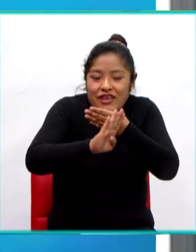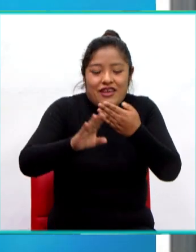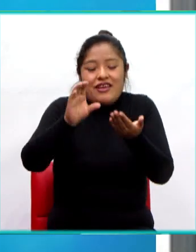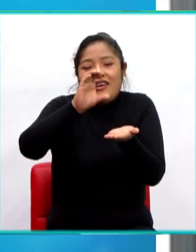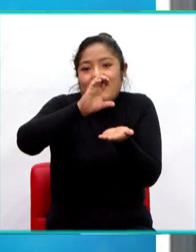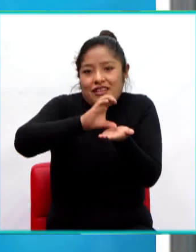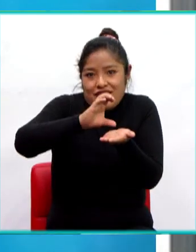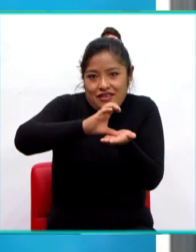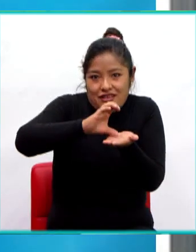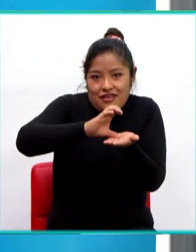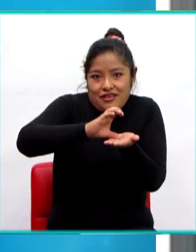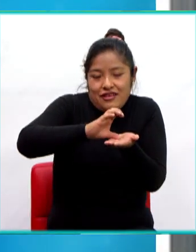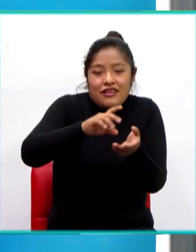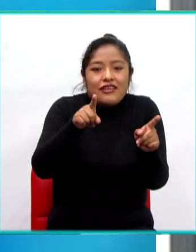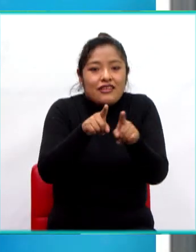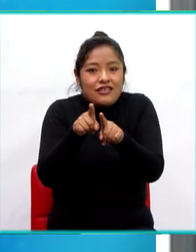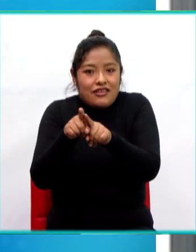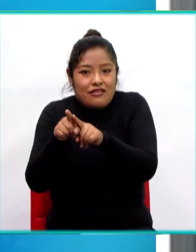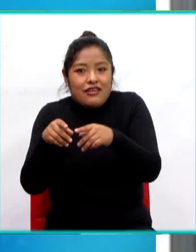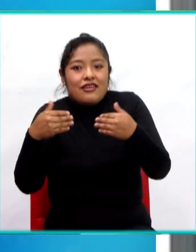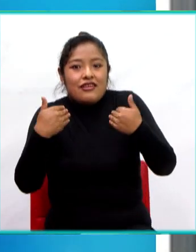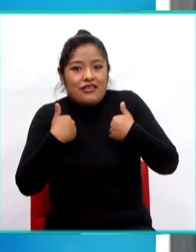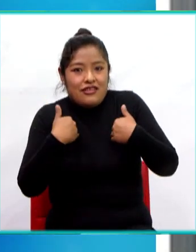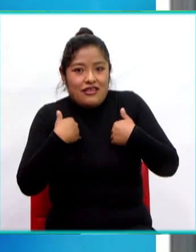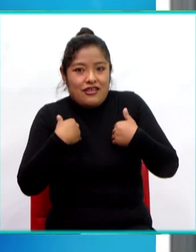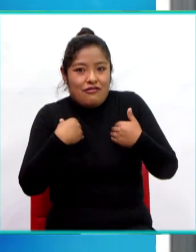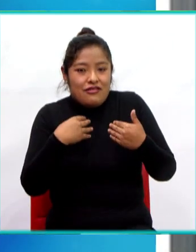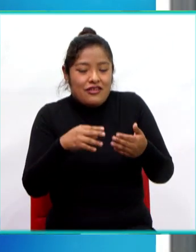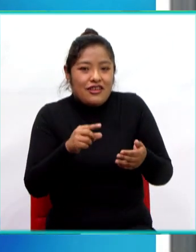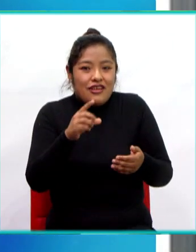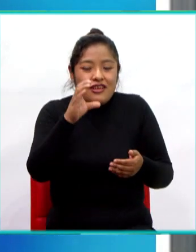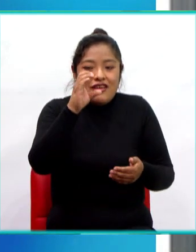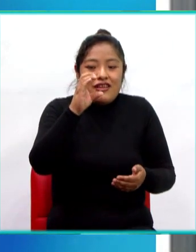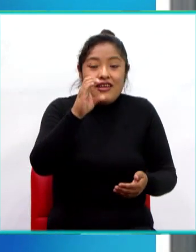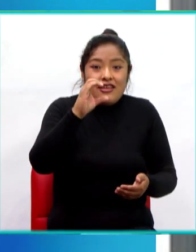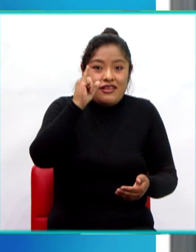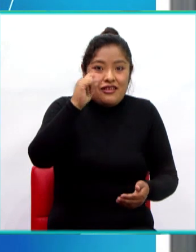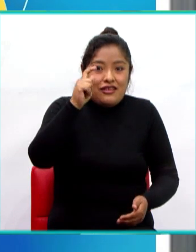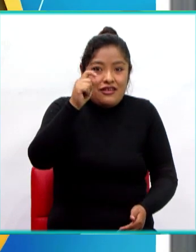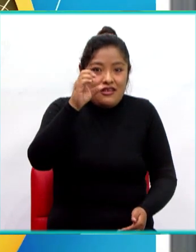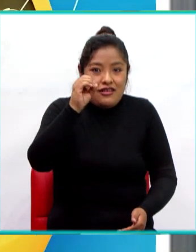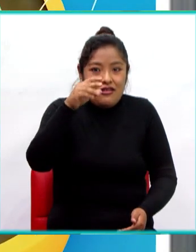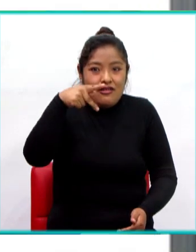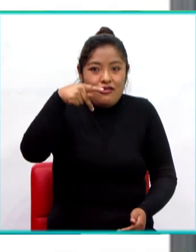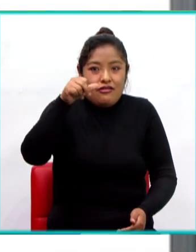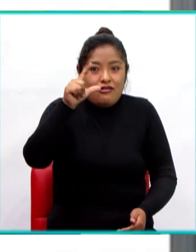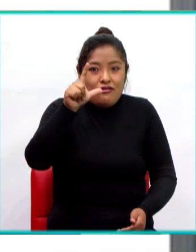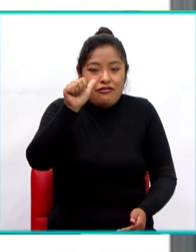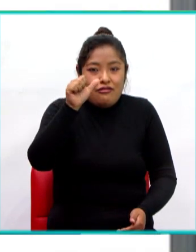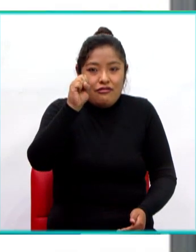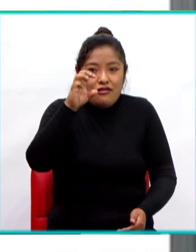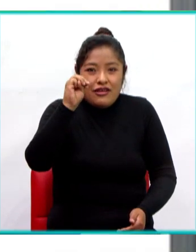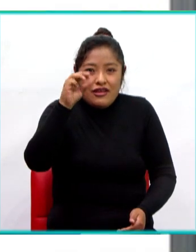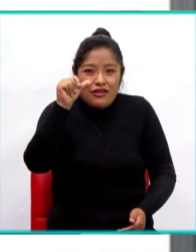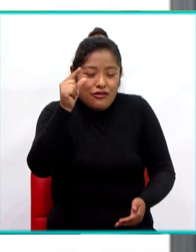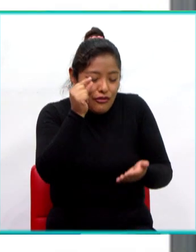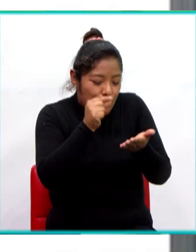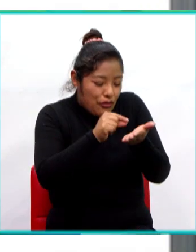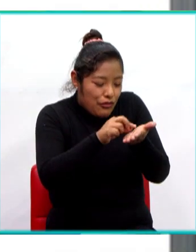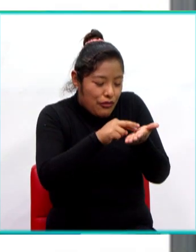Tenemos al citoplasma, que tiene diferentes órganos, como son las